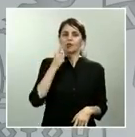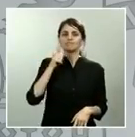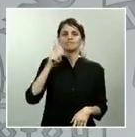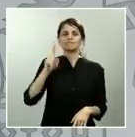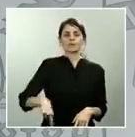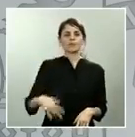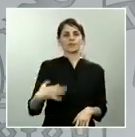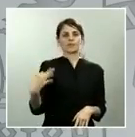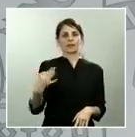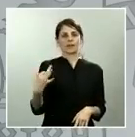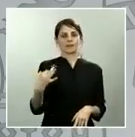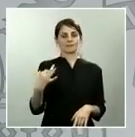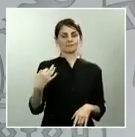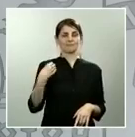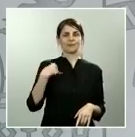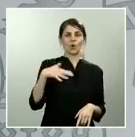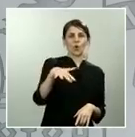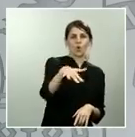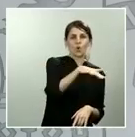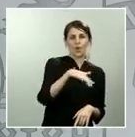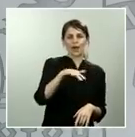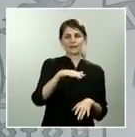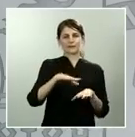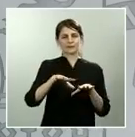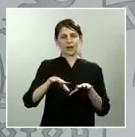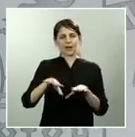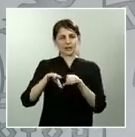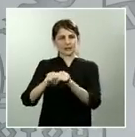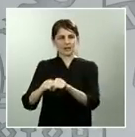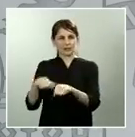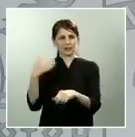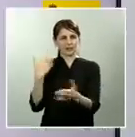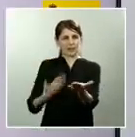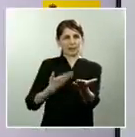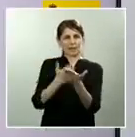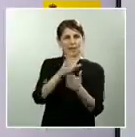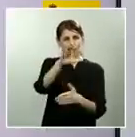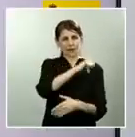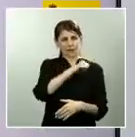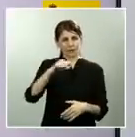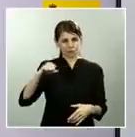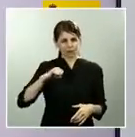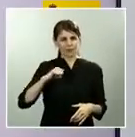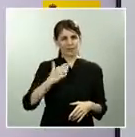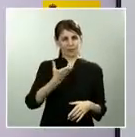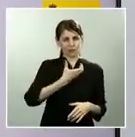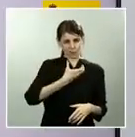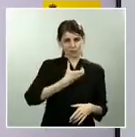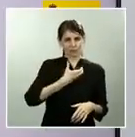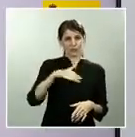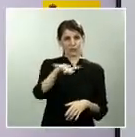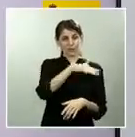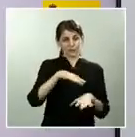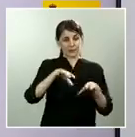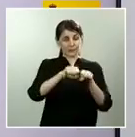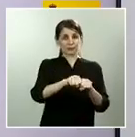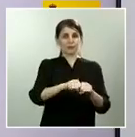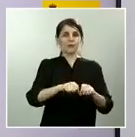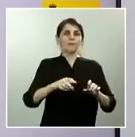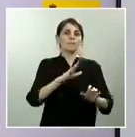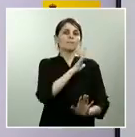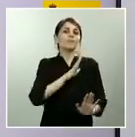solicitado a comunidades autónomas y ayuntamientos para que pudieran tenerse previsto en caso de que la